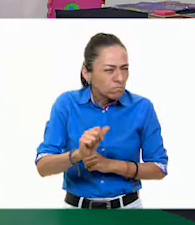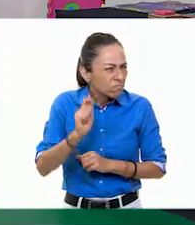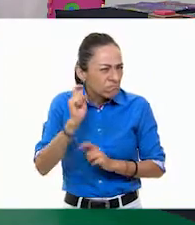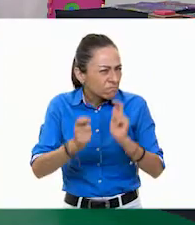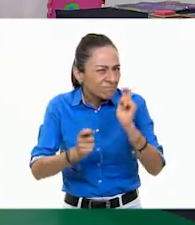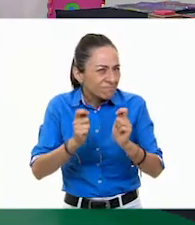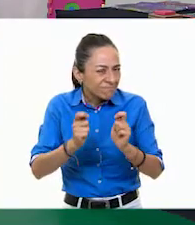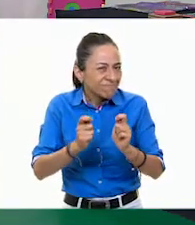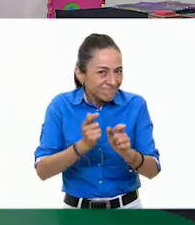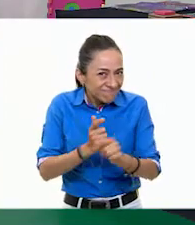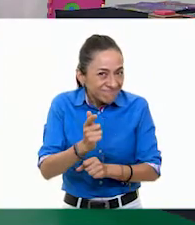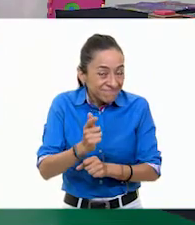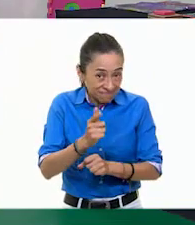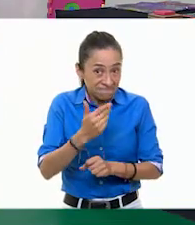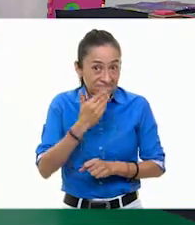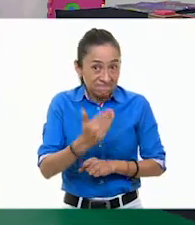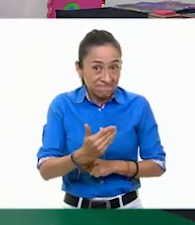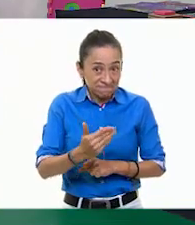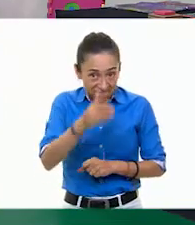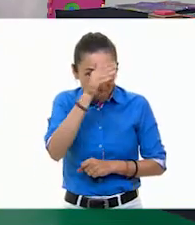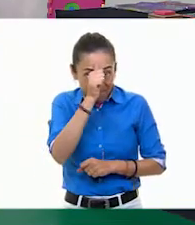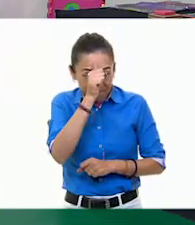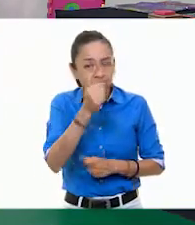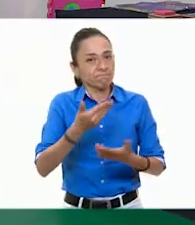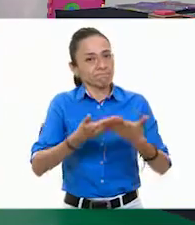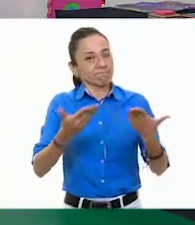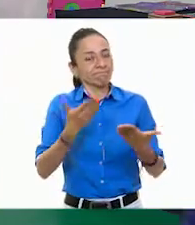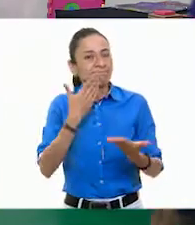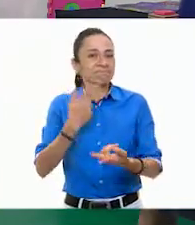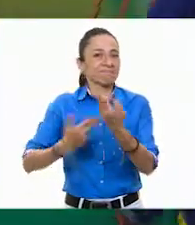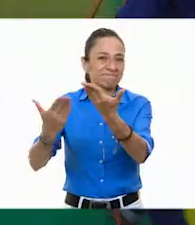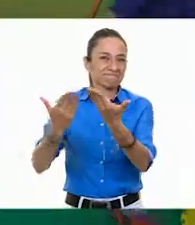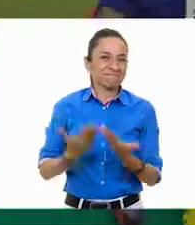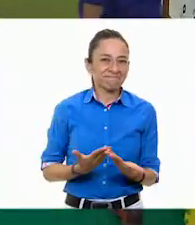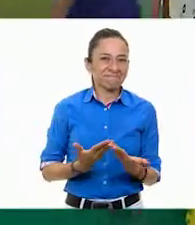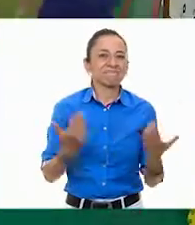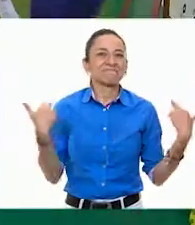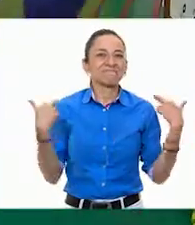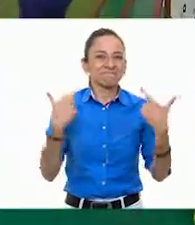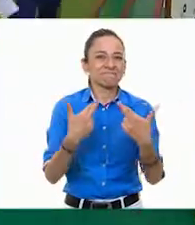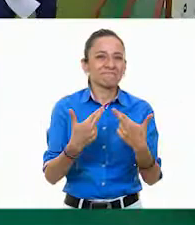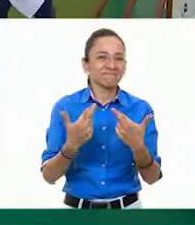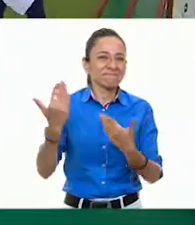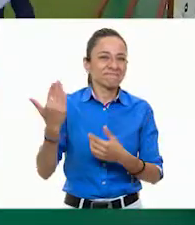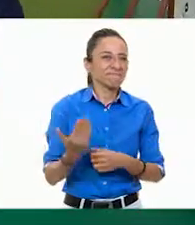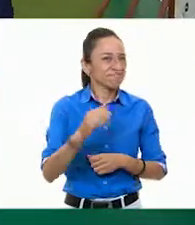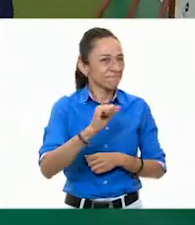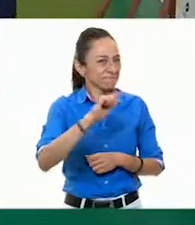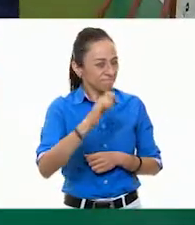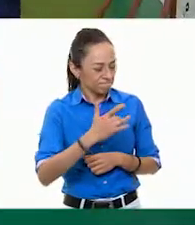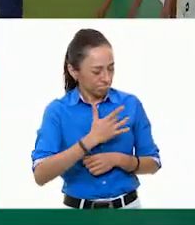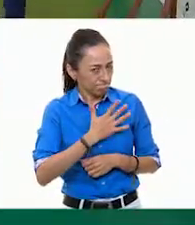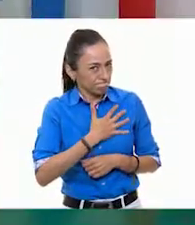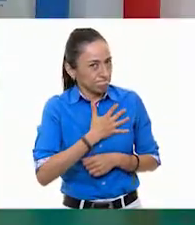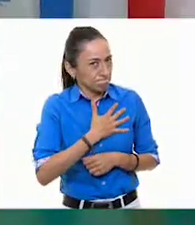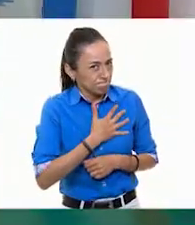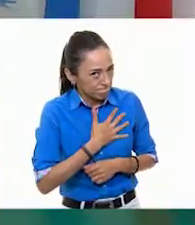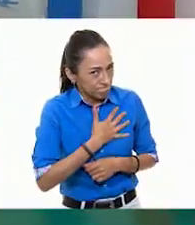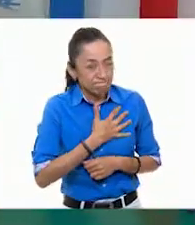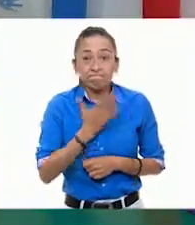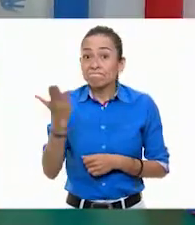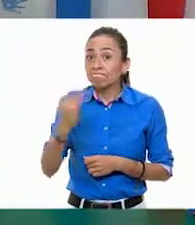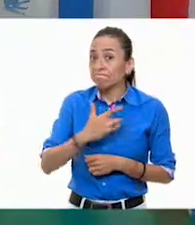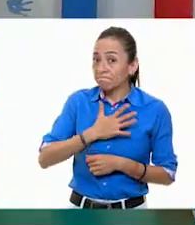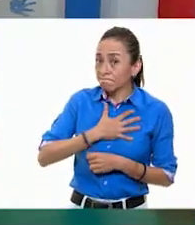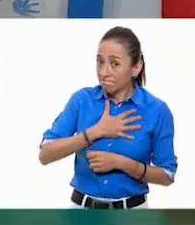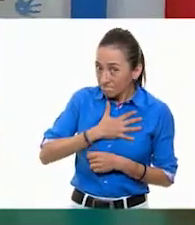¿qué les parece si le damos la bienvenida al maestro Ale que ya está por aquí? Y maestro, te saludamos con la mano en el corazón. Yo te saludo